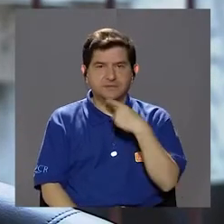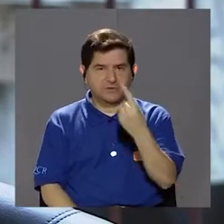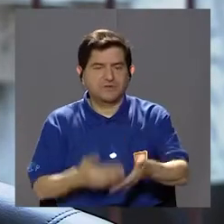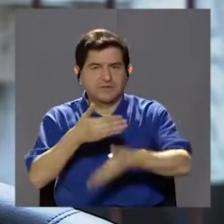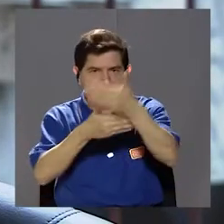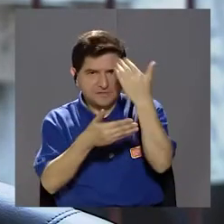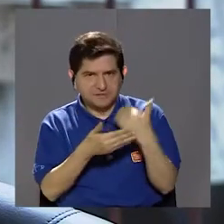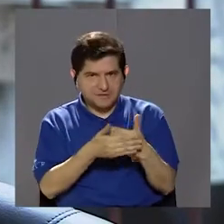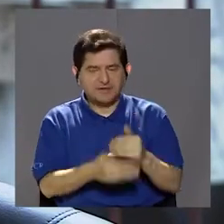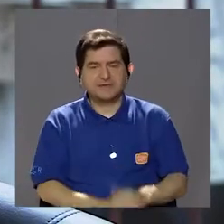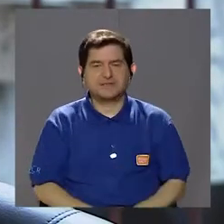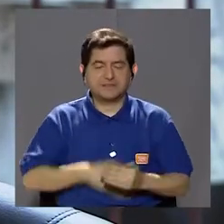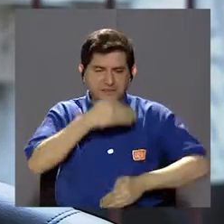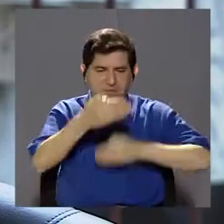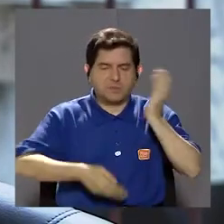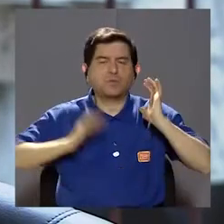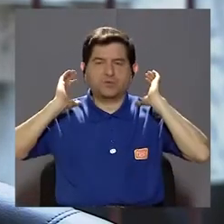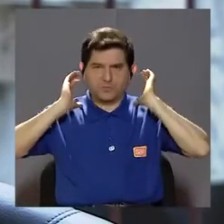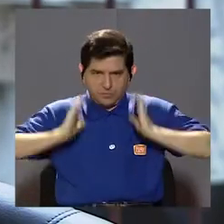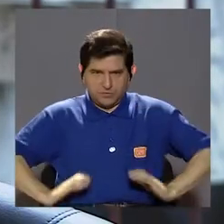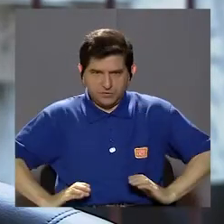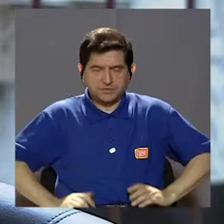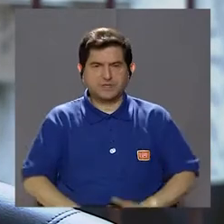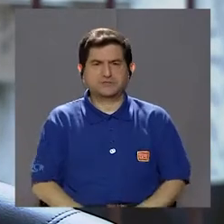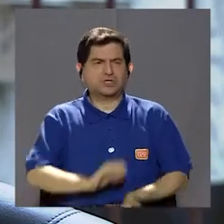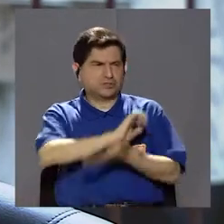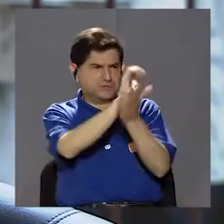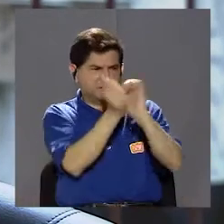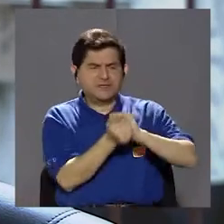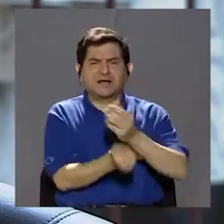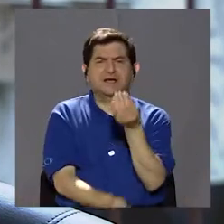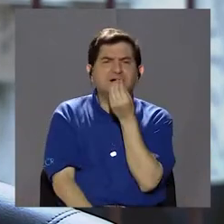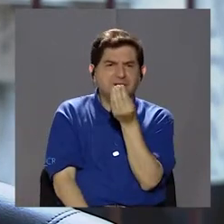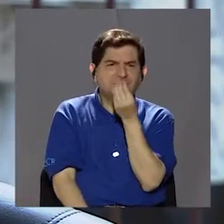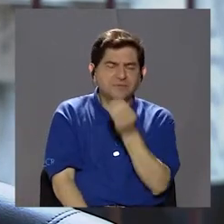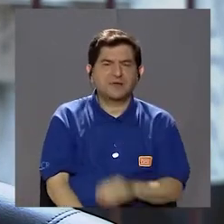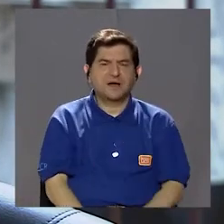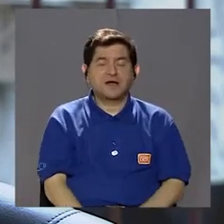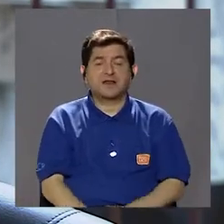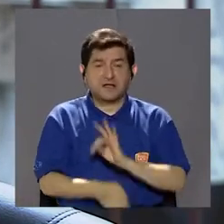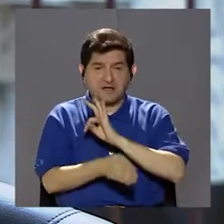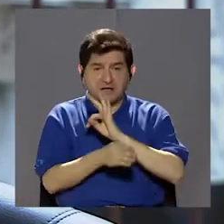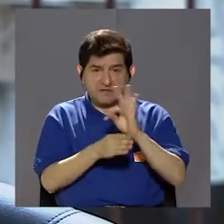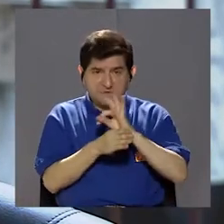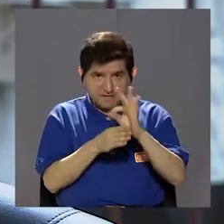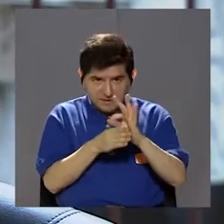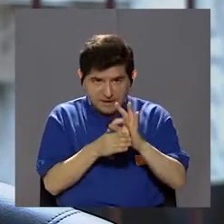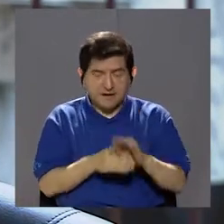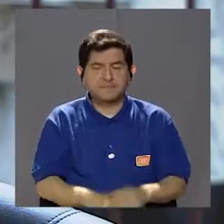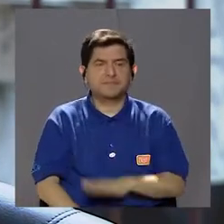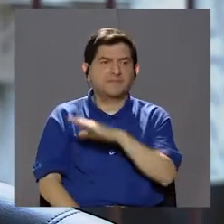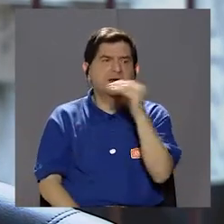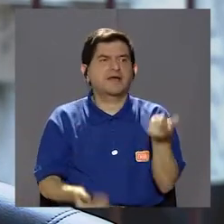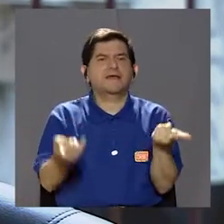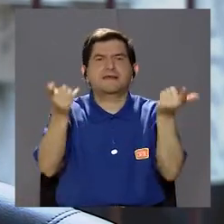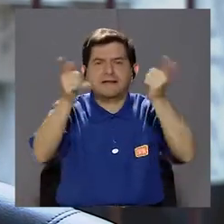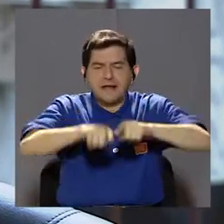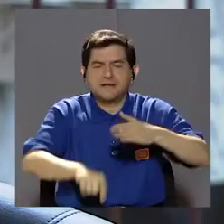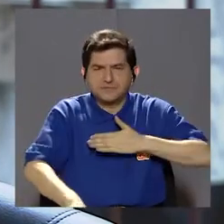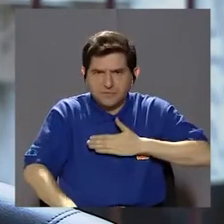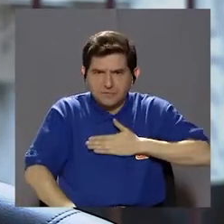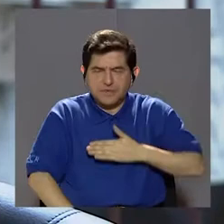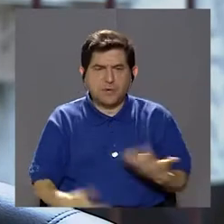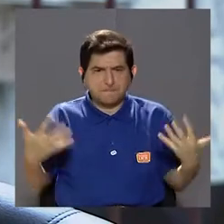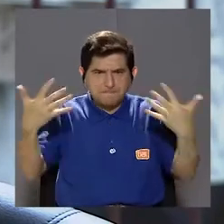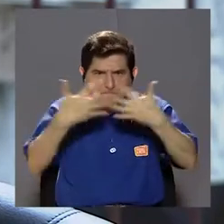por lo que hablamos de la base metabólica. Si modificamos la alimentación, guiamos fisioterapia, y en el